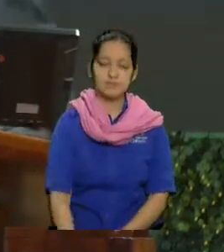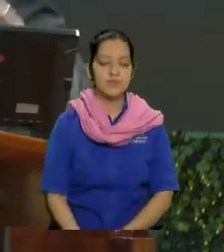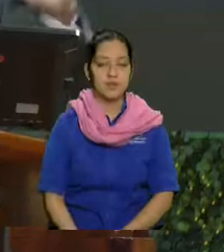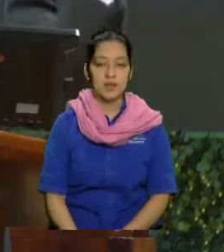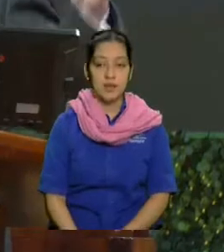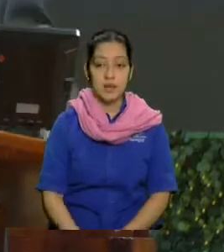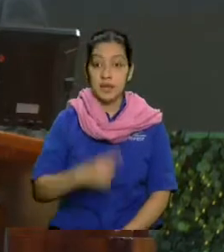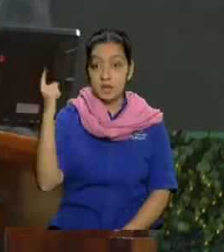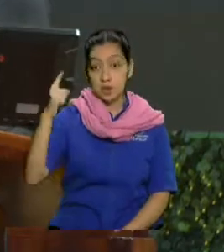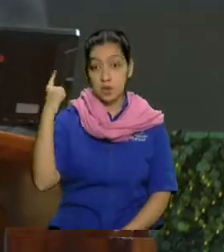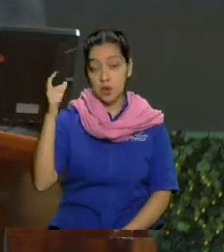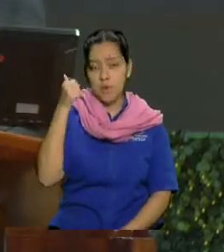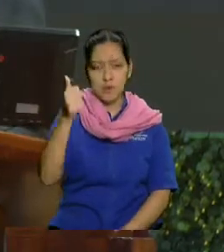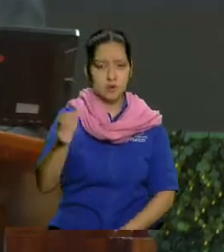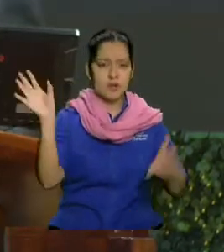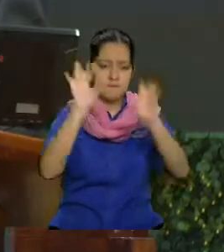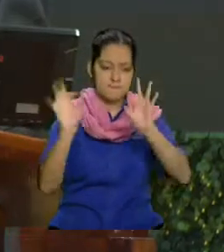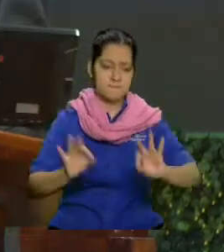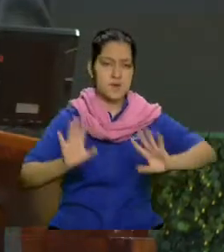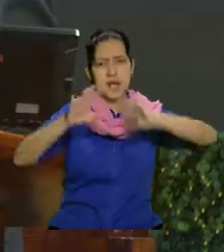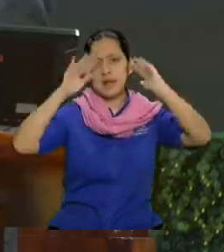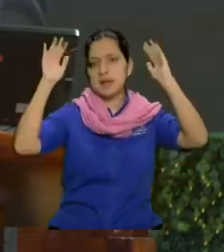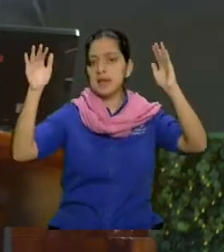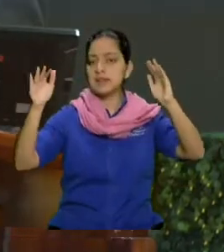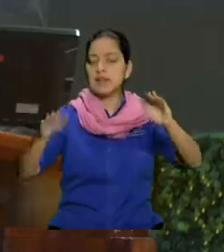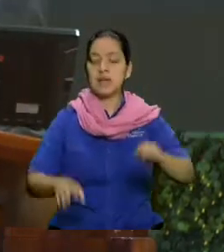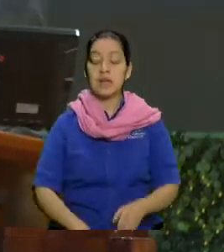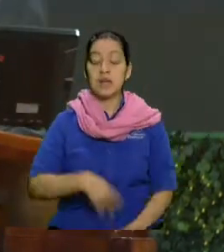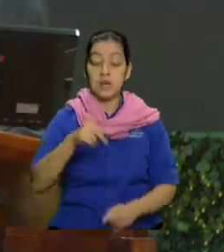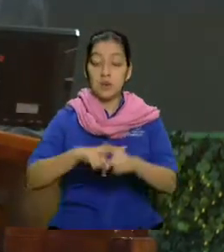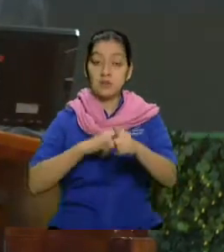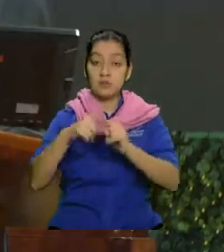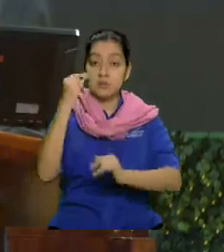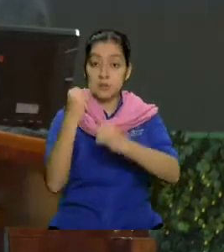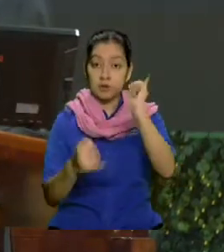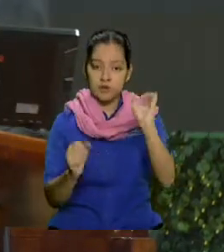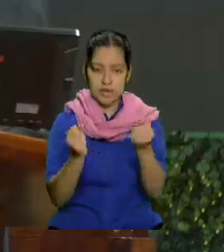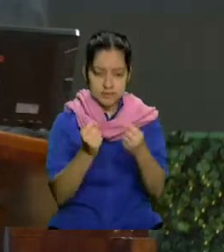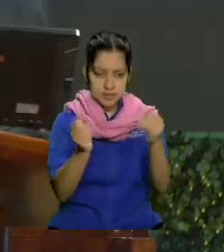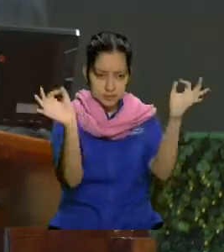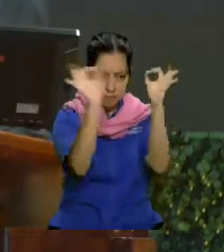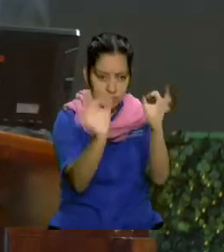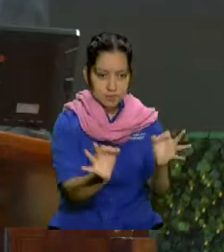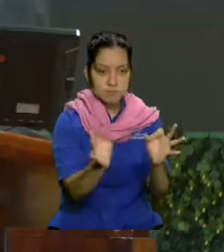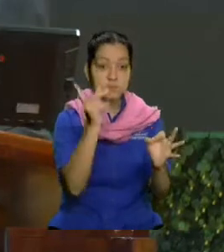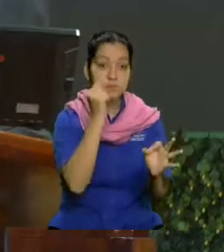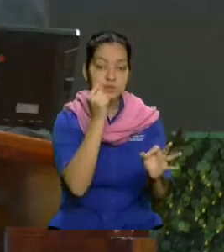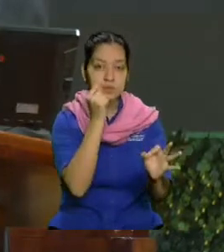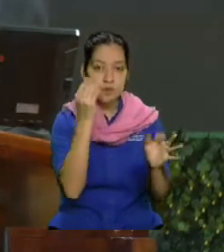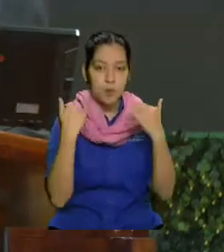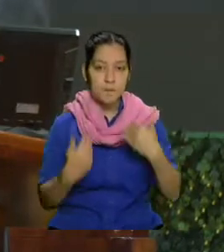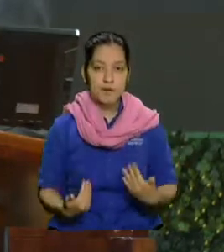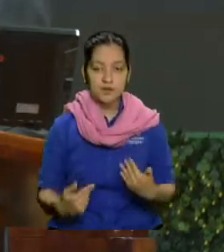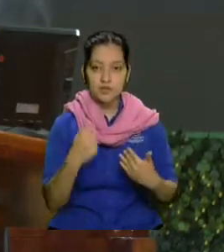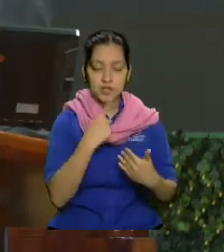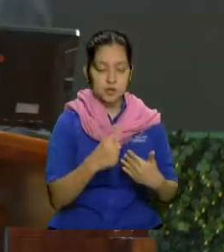Y todo era bueno, en gran manera. Y de repente, cuando terminó de hacer al hombre, por primera vez dijo, no es bueno.